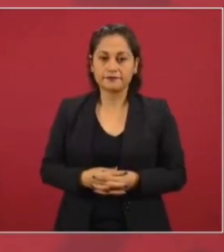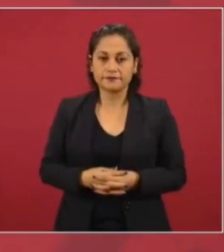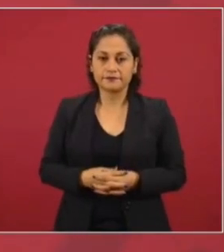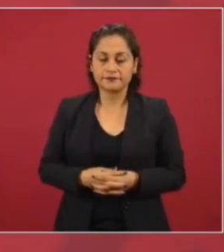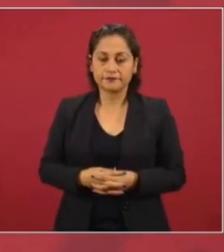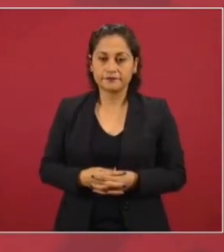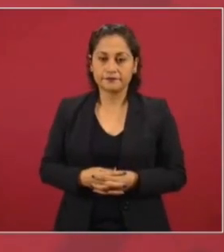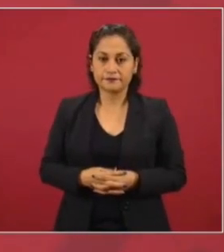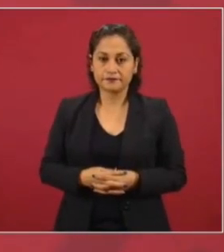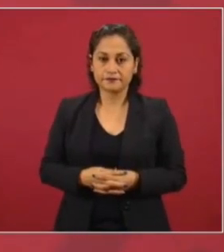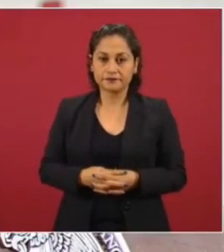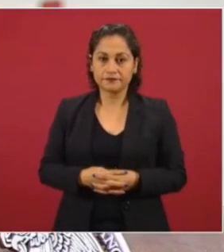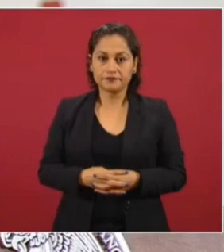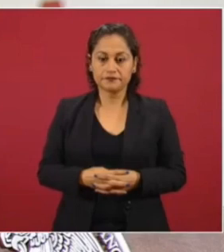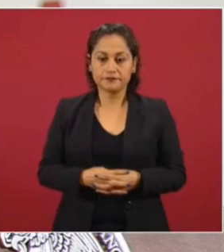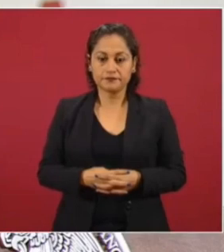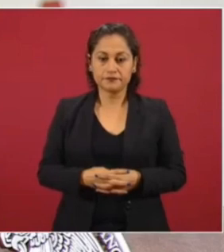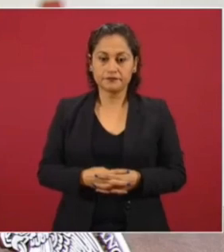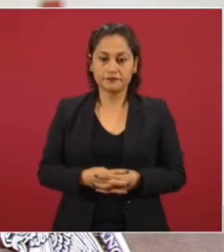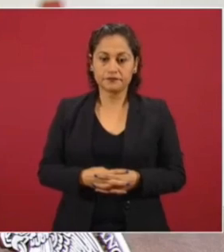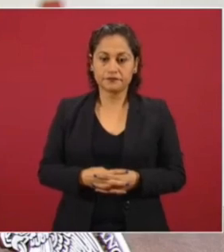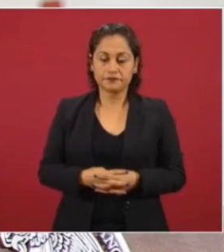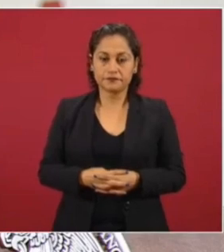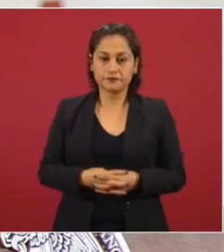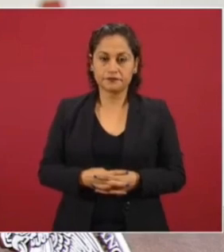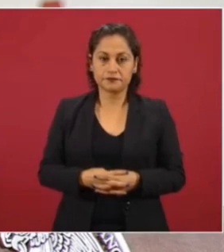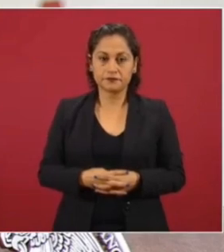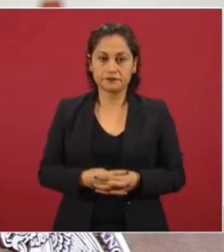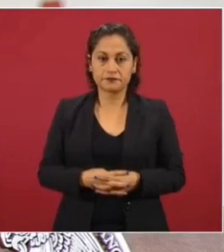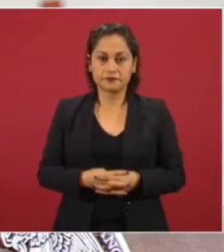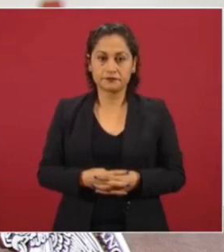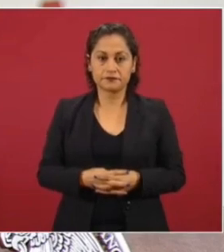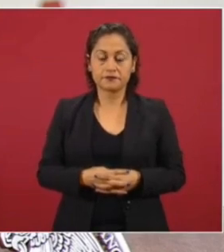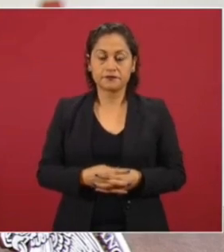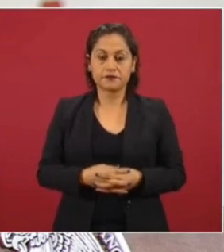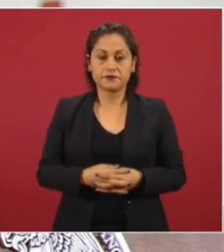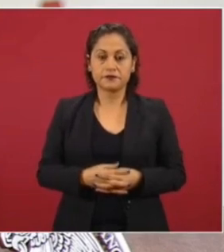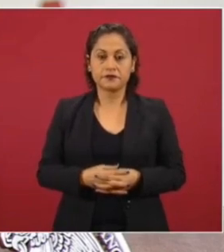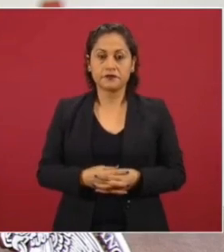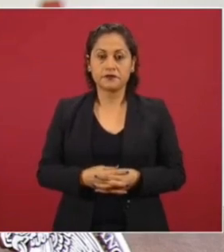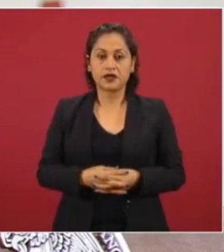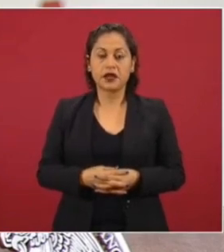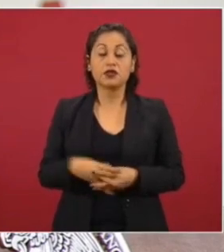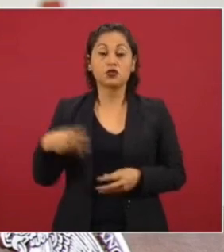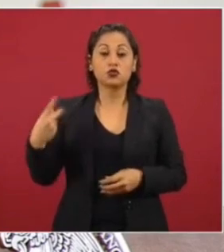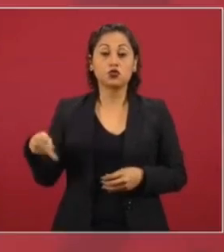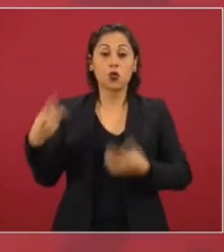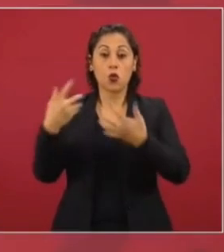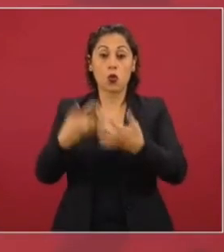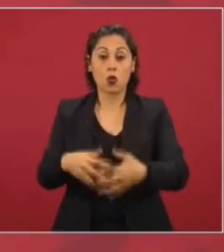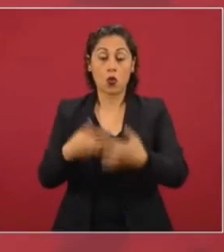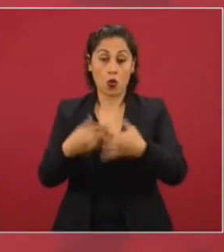pública y luego llegó a sus manos